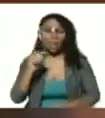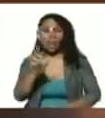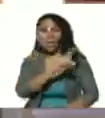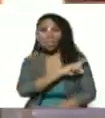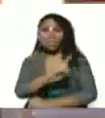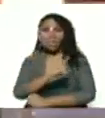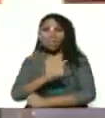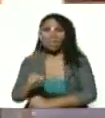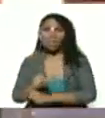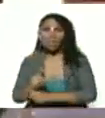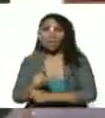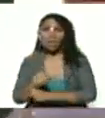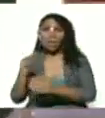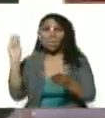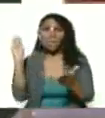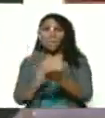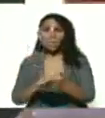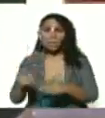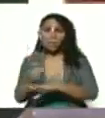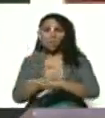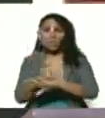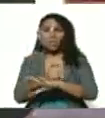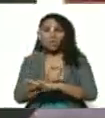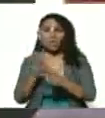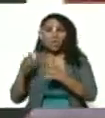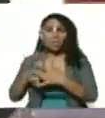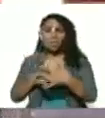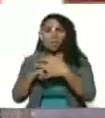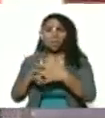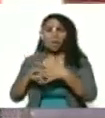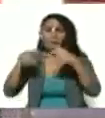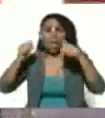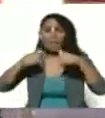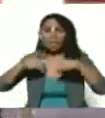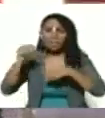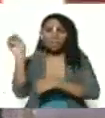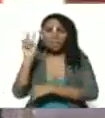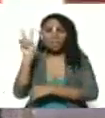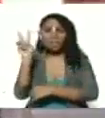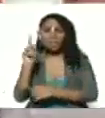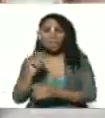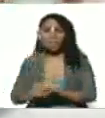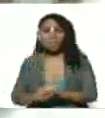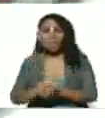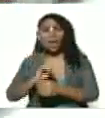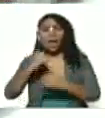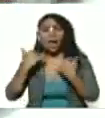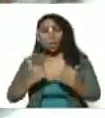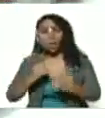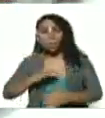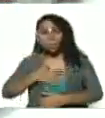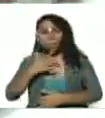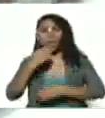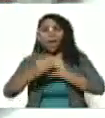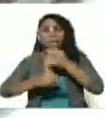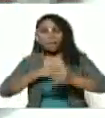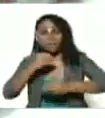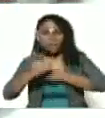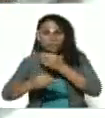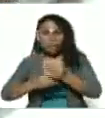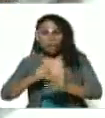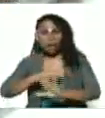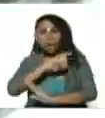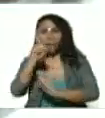impuesta por el gobierno de los Estados Unidos aquí en Venezuela ahora podemos considerarlos la